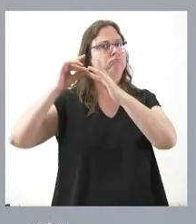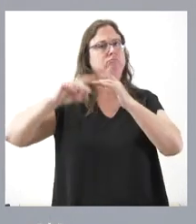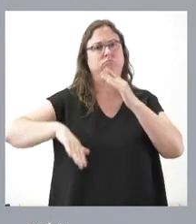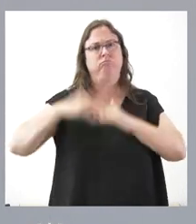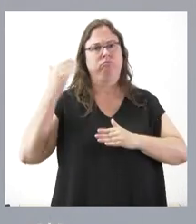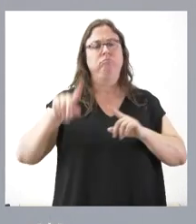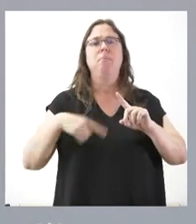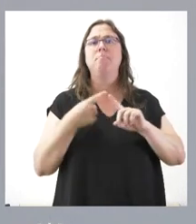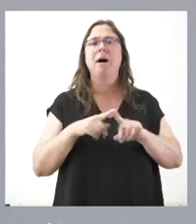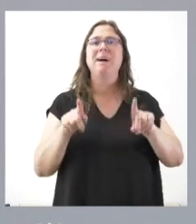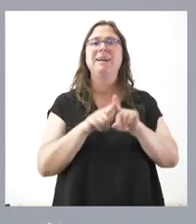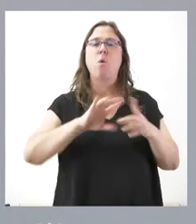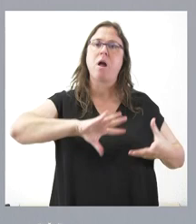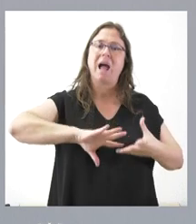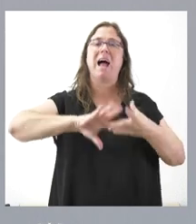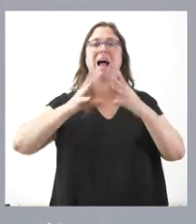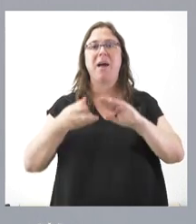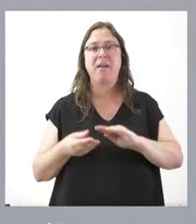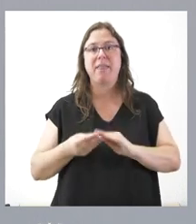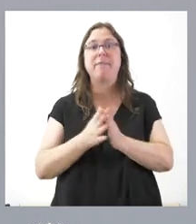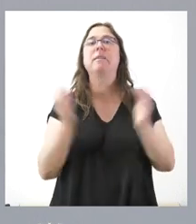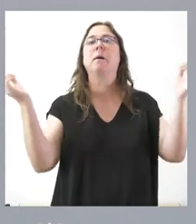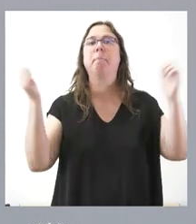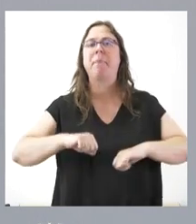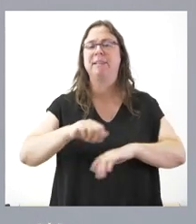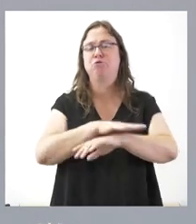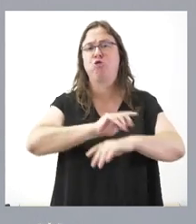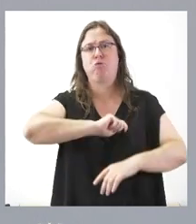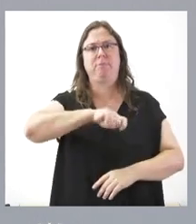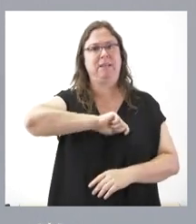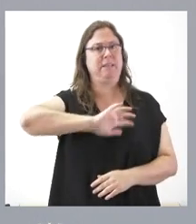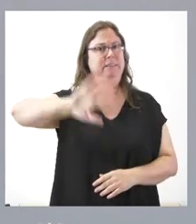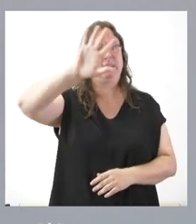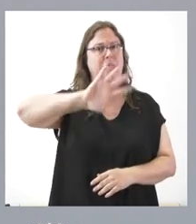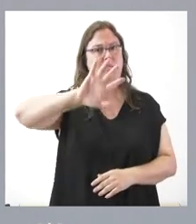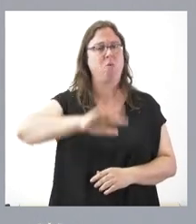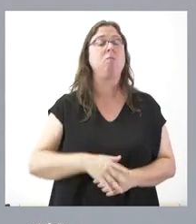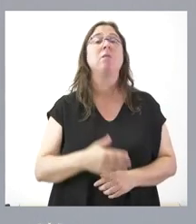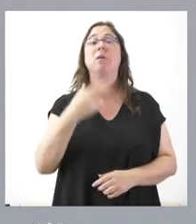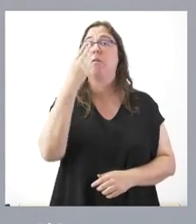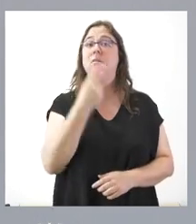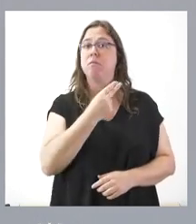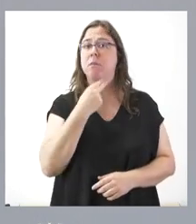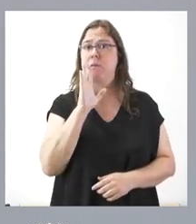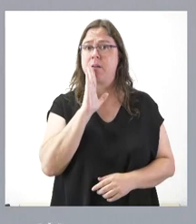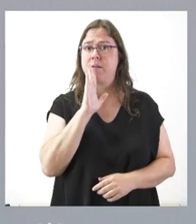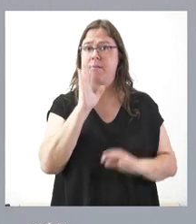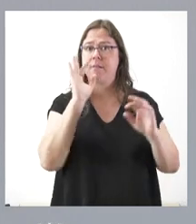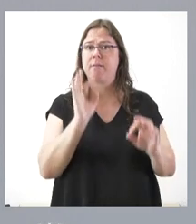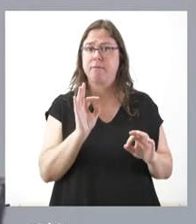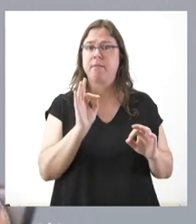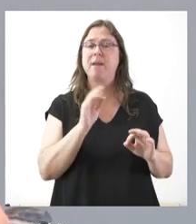totalmente adaptada al pacto de Estado. Y nuestro compromiso, como decía al principio, es